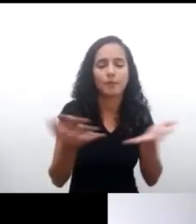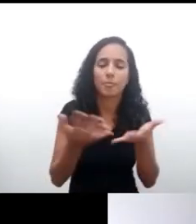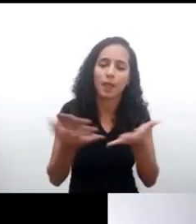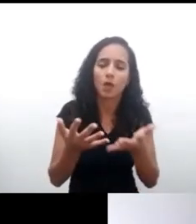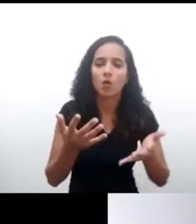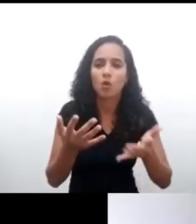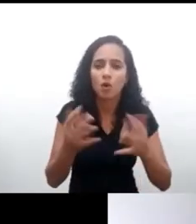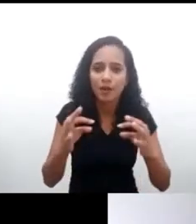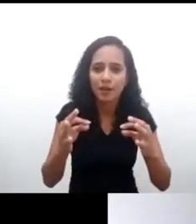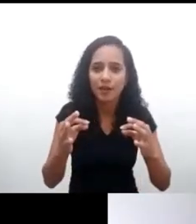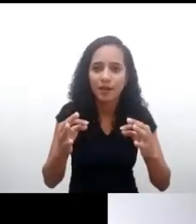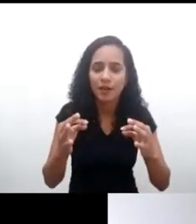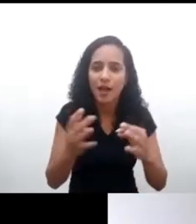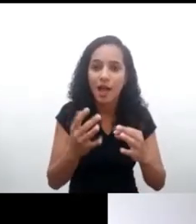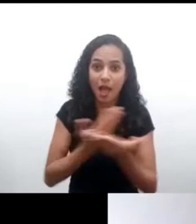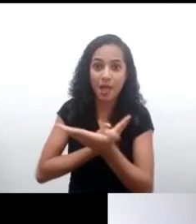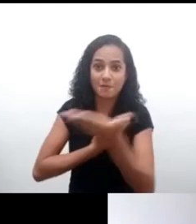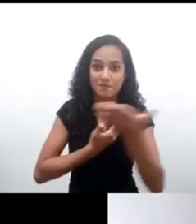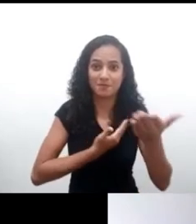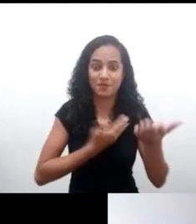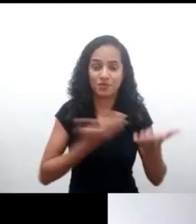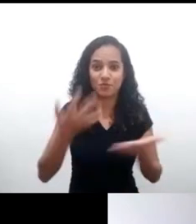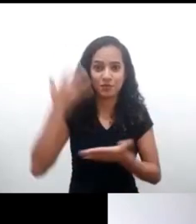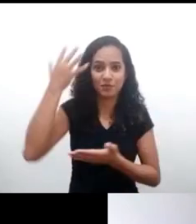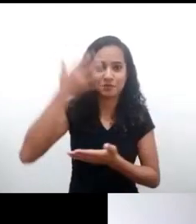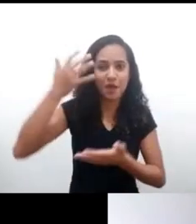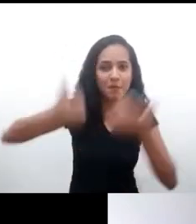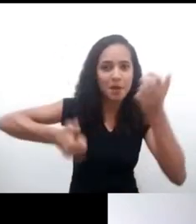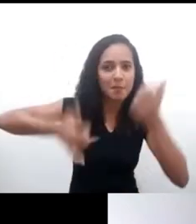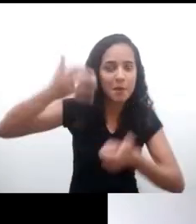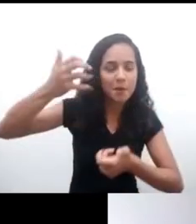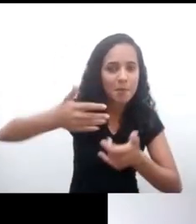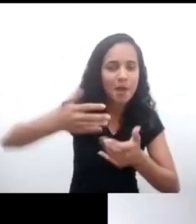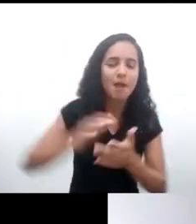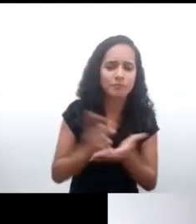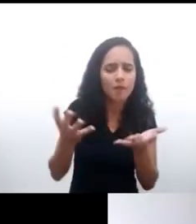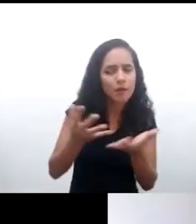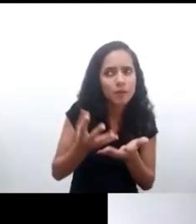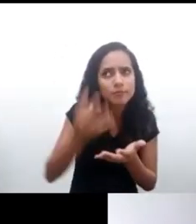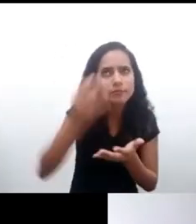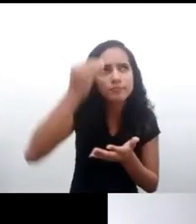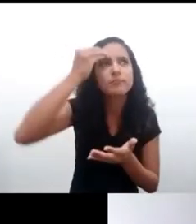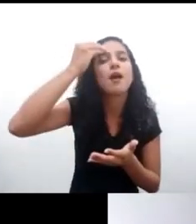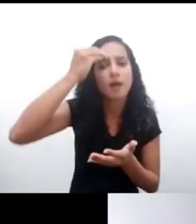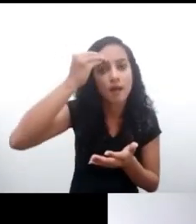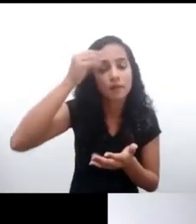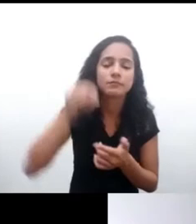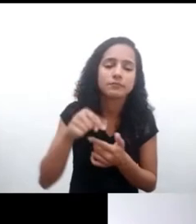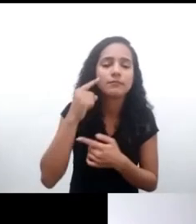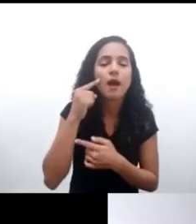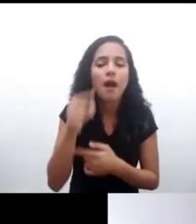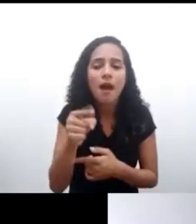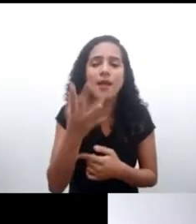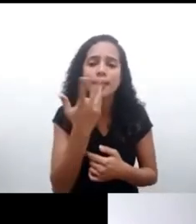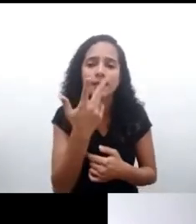uno al habla de tantos colegas, de todos que hablaron antes de mí, pensando desde el punto de